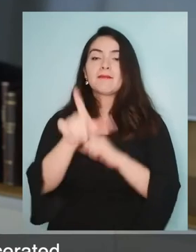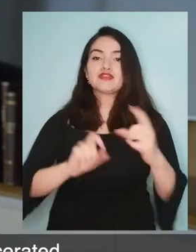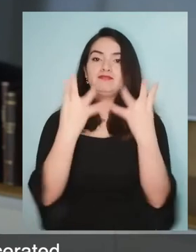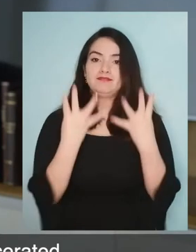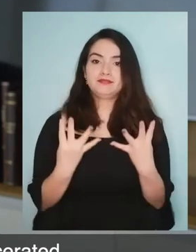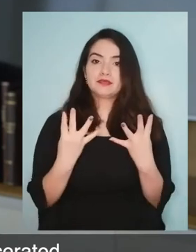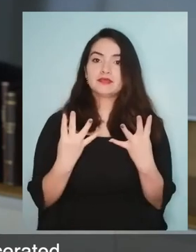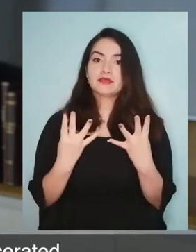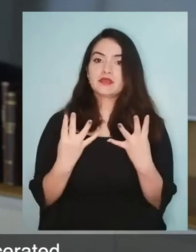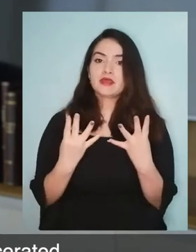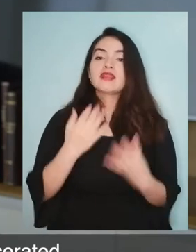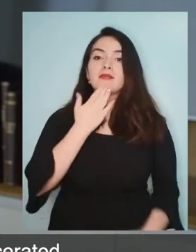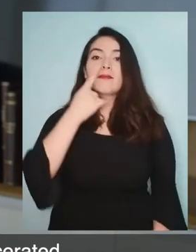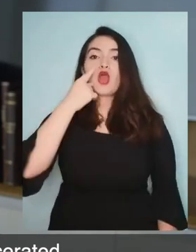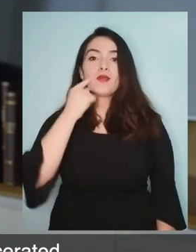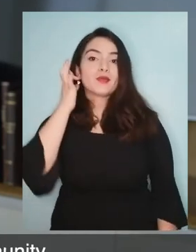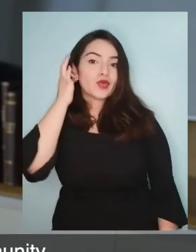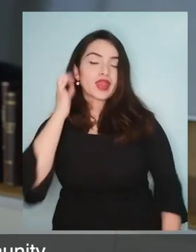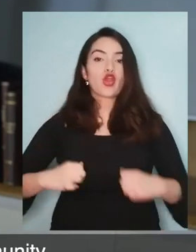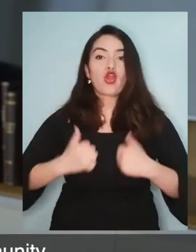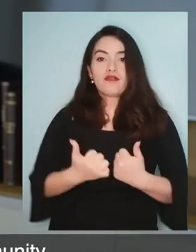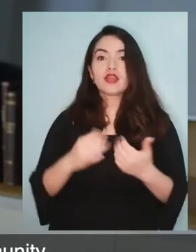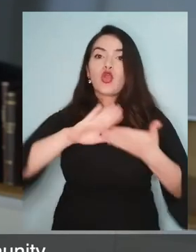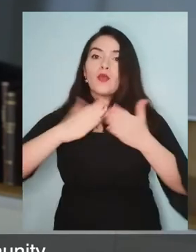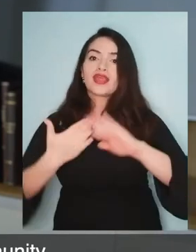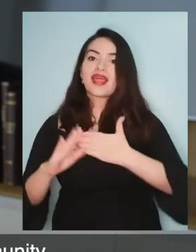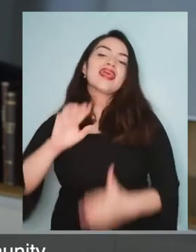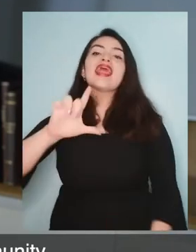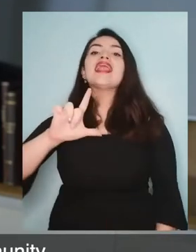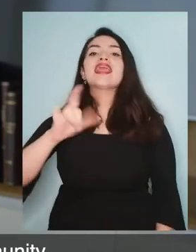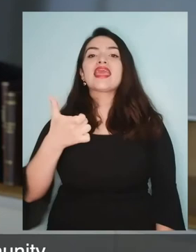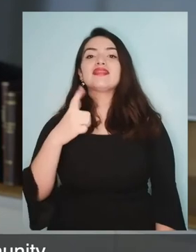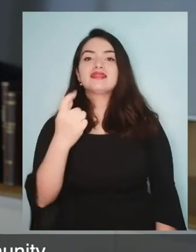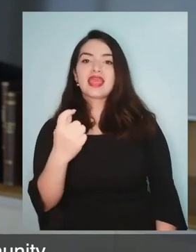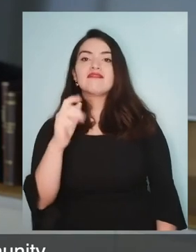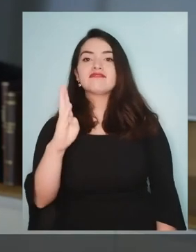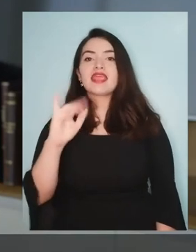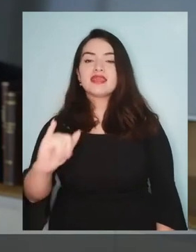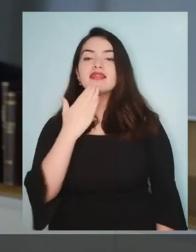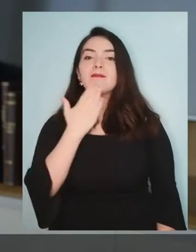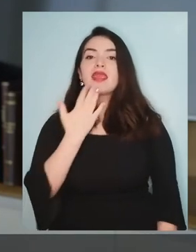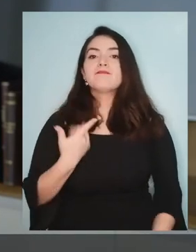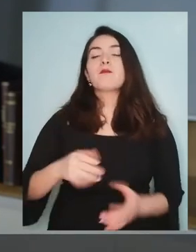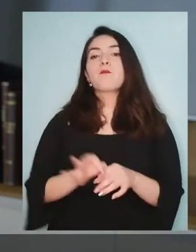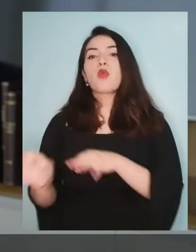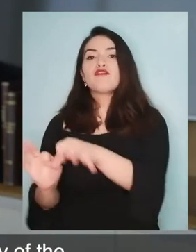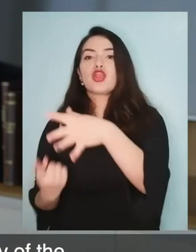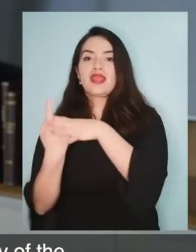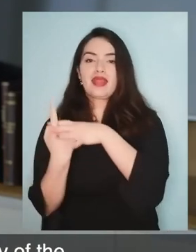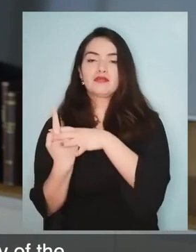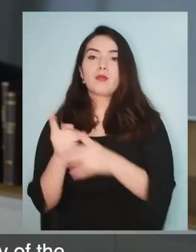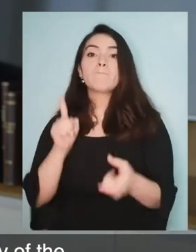especialmente con las personas privadas de libertad, como también con jóvenes, mujeres, personas mayores, comunidad LGTBI, migrantes y pueblos originarios.